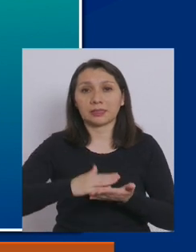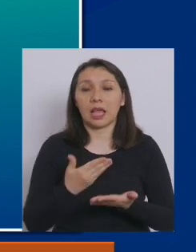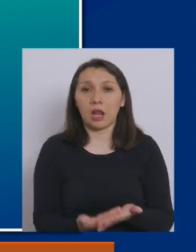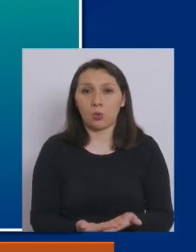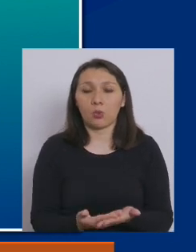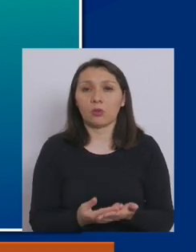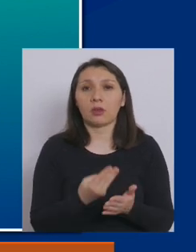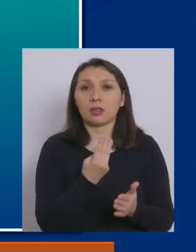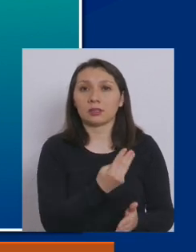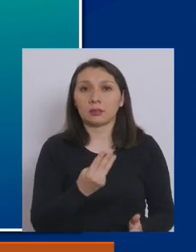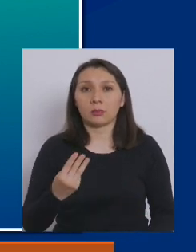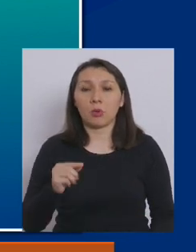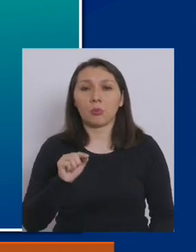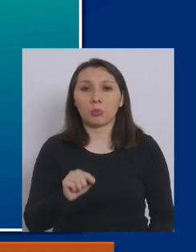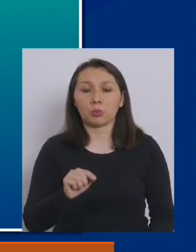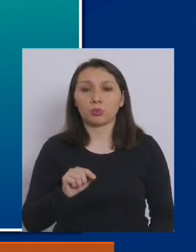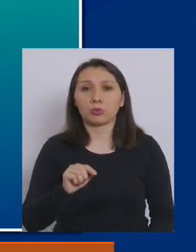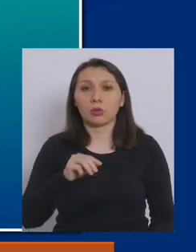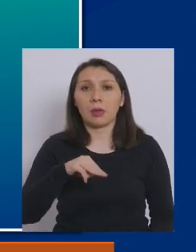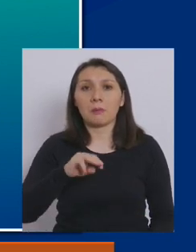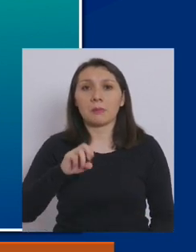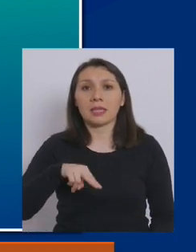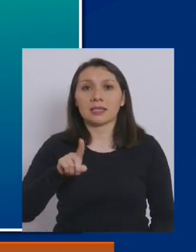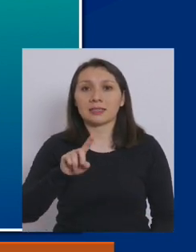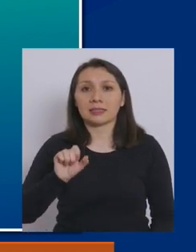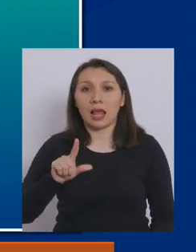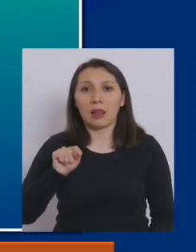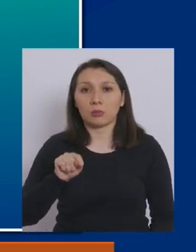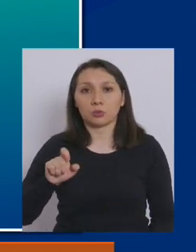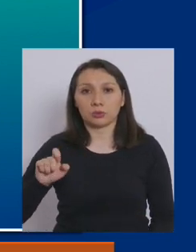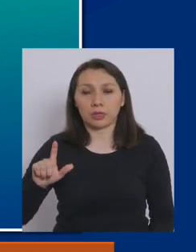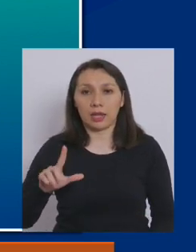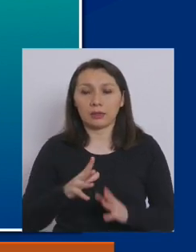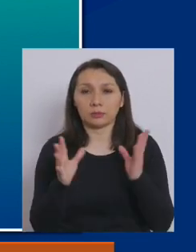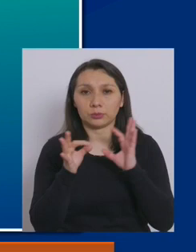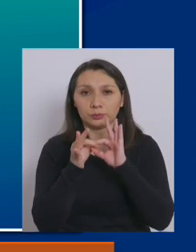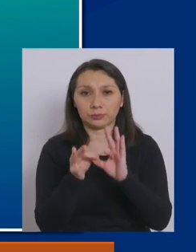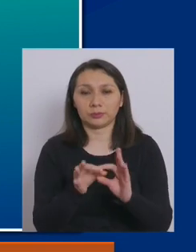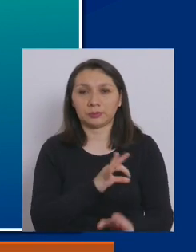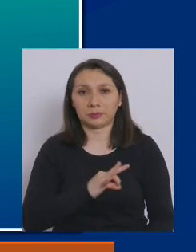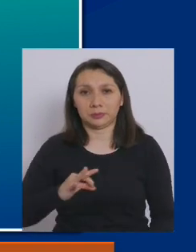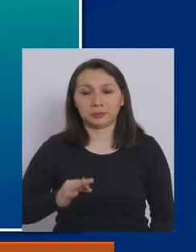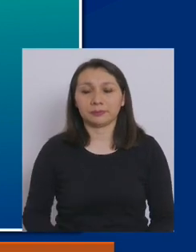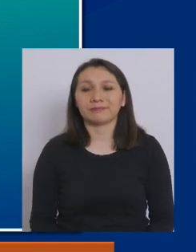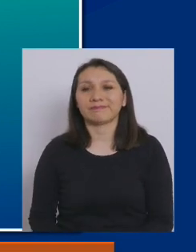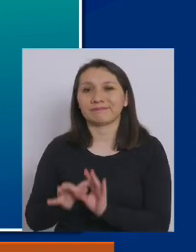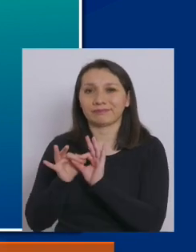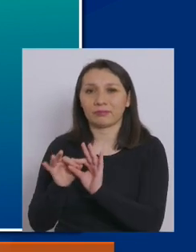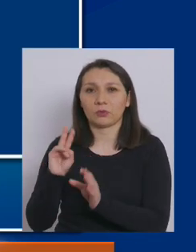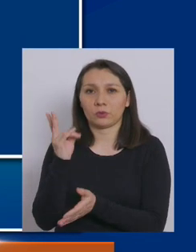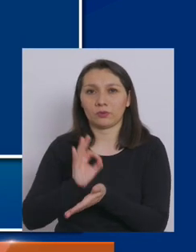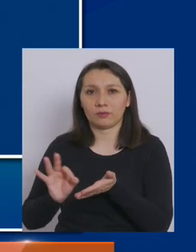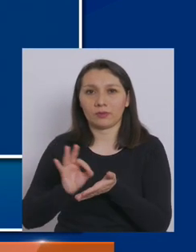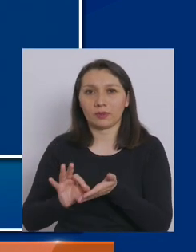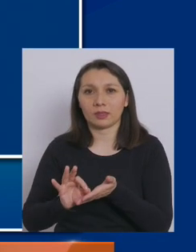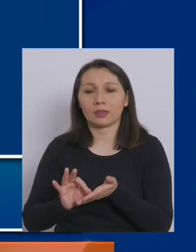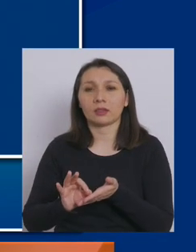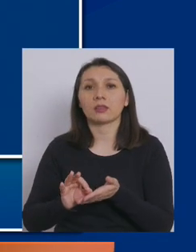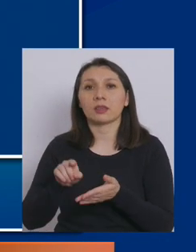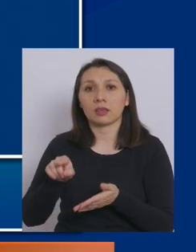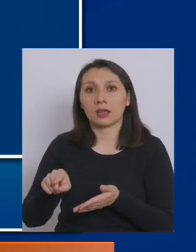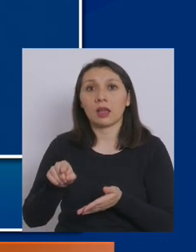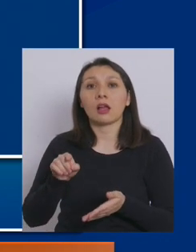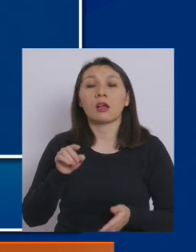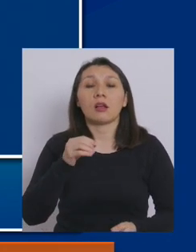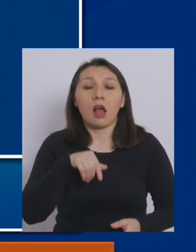www.minsal.cl. Muchas gracias, señor Ministro. Muchas gracias, subsecretario Duñac.